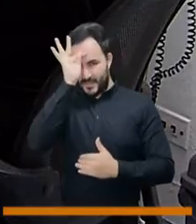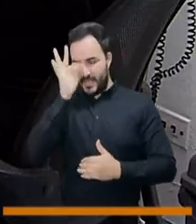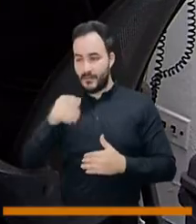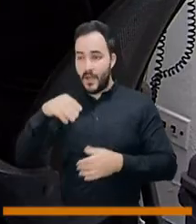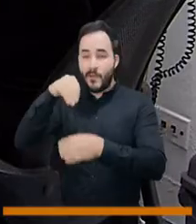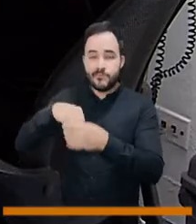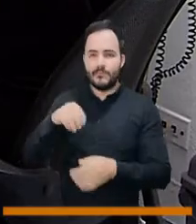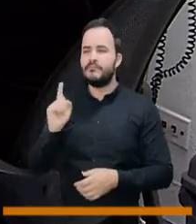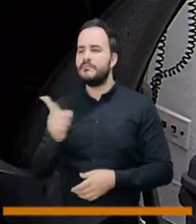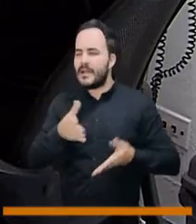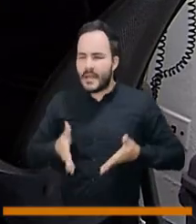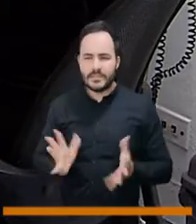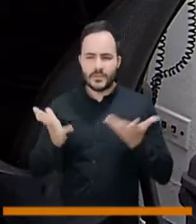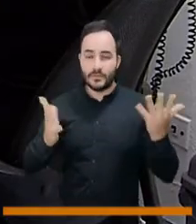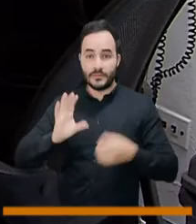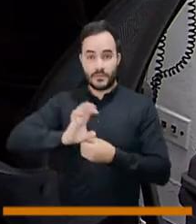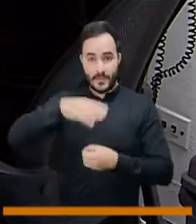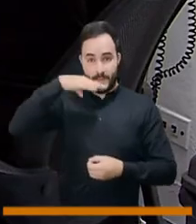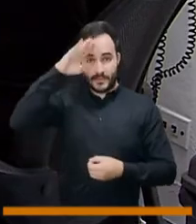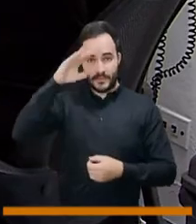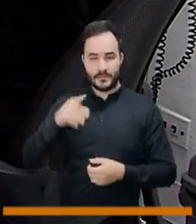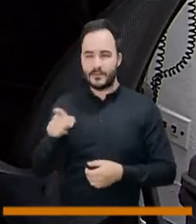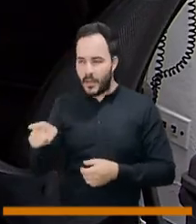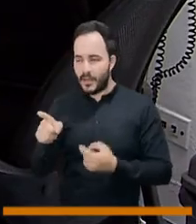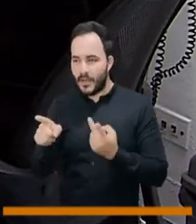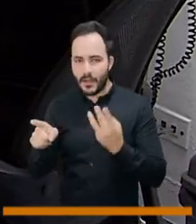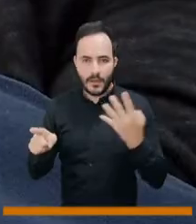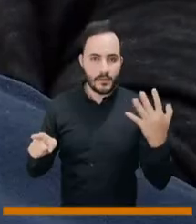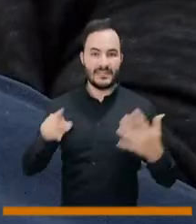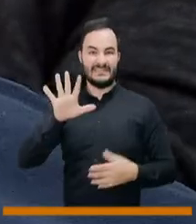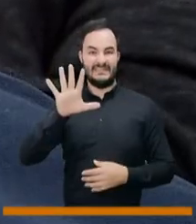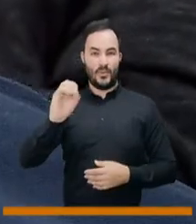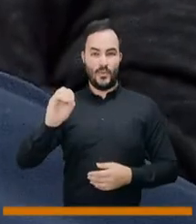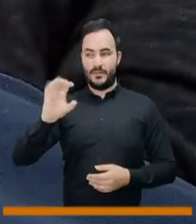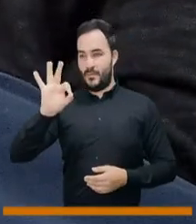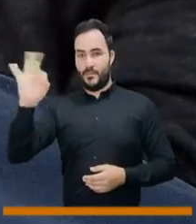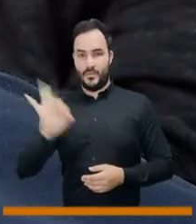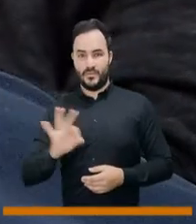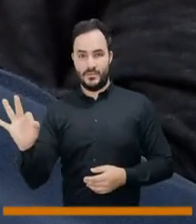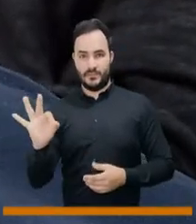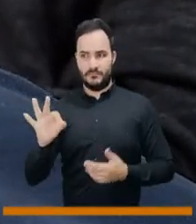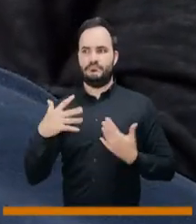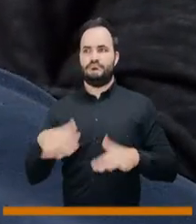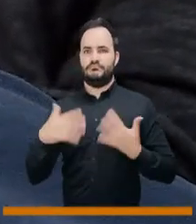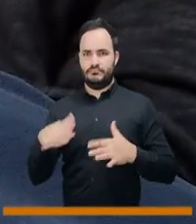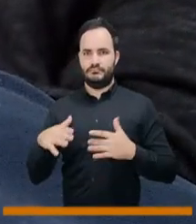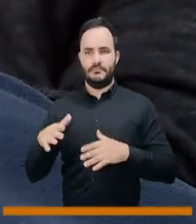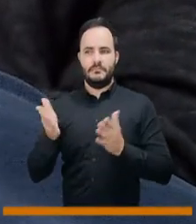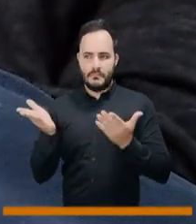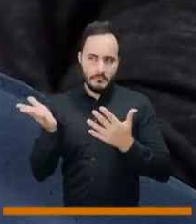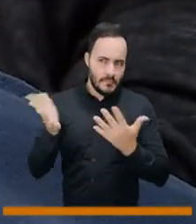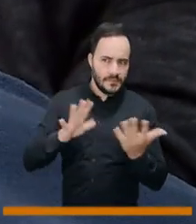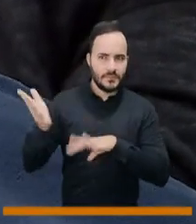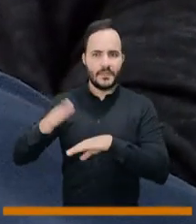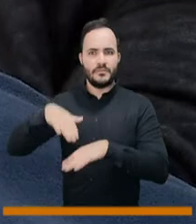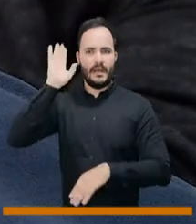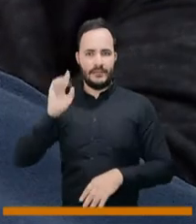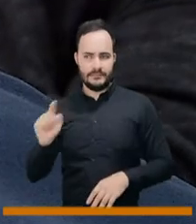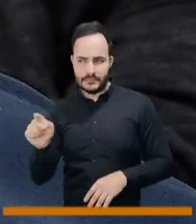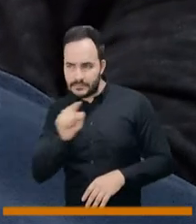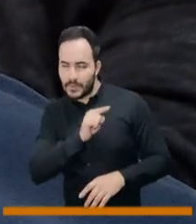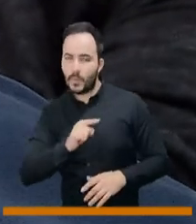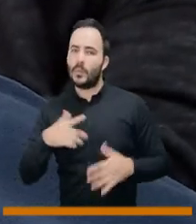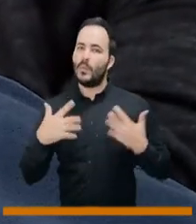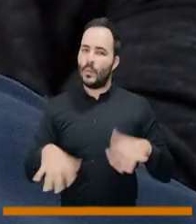son del municipio de Medellín. sea, que creo que aquí hay una importancia para nuestro municipio y hay una, digamos, un